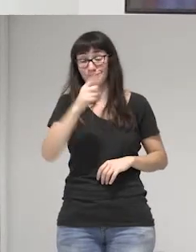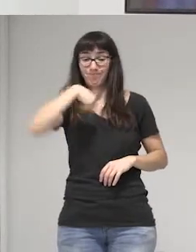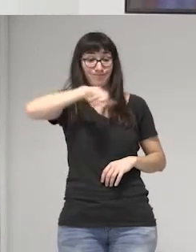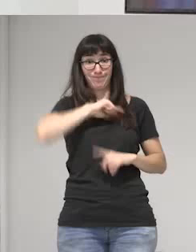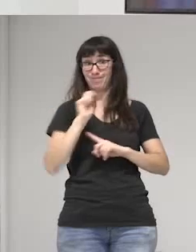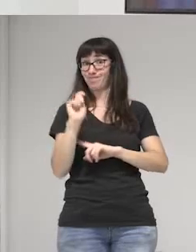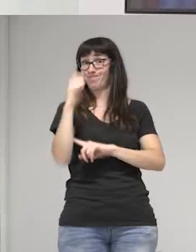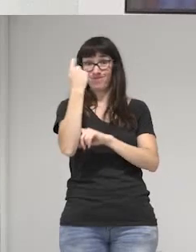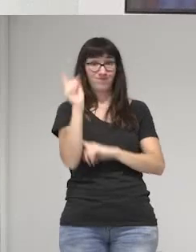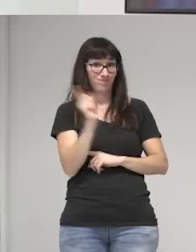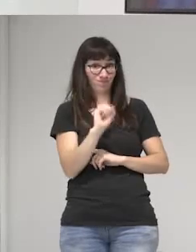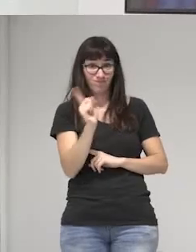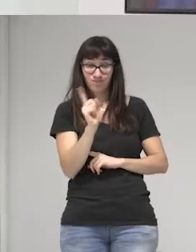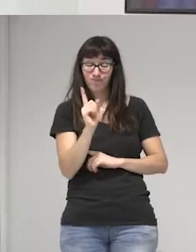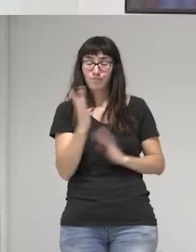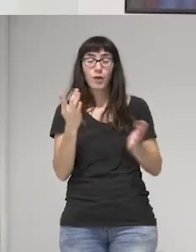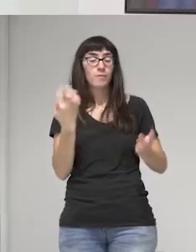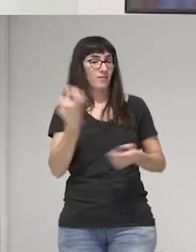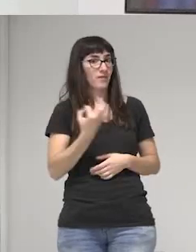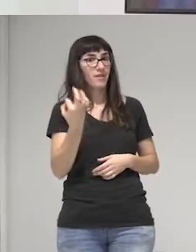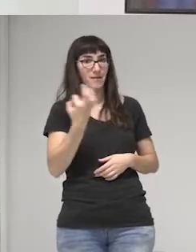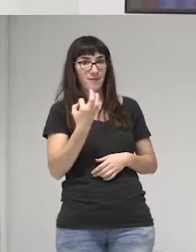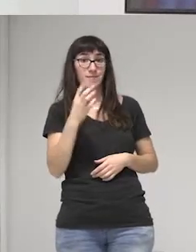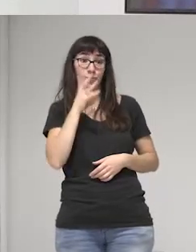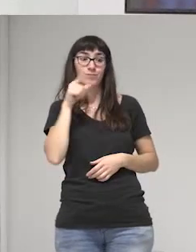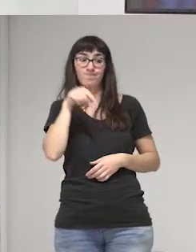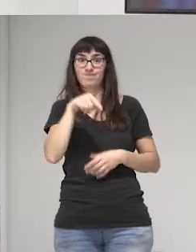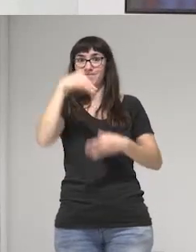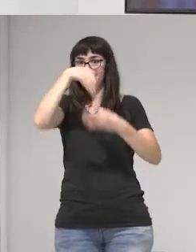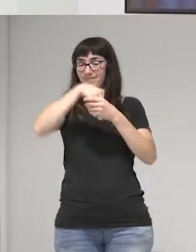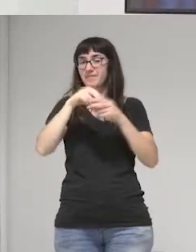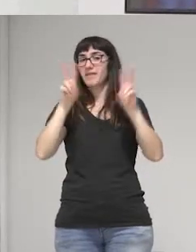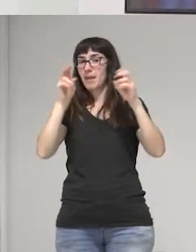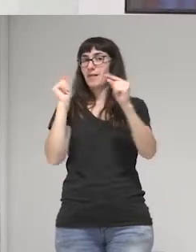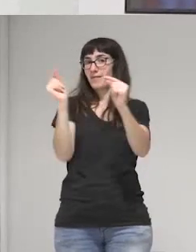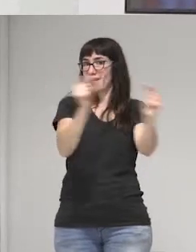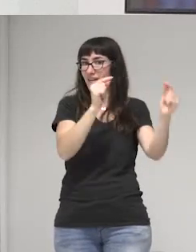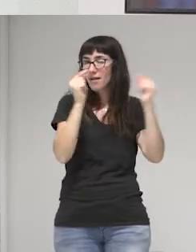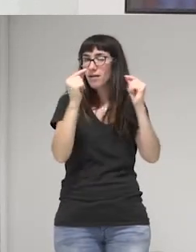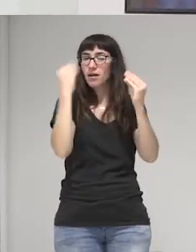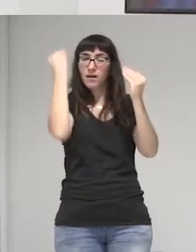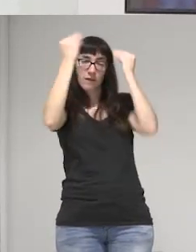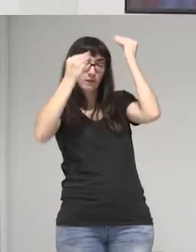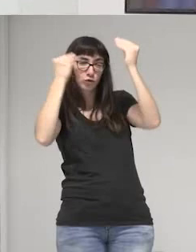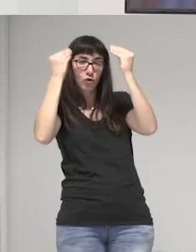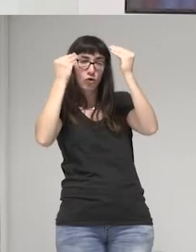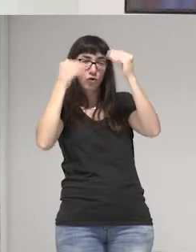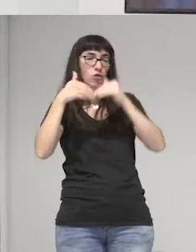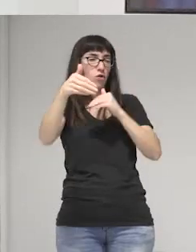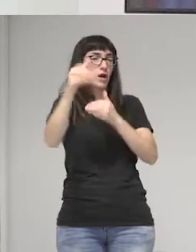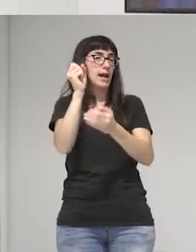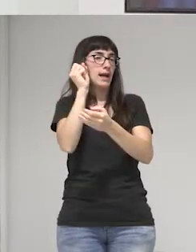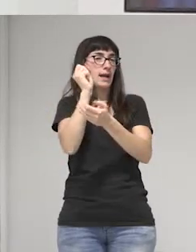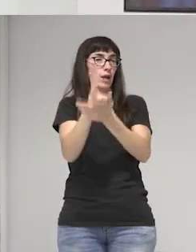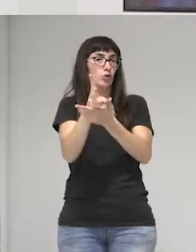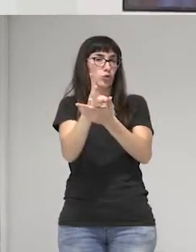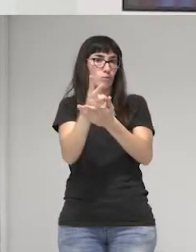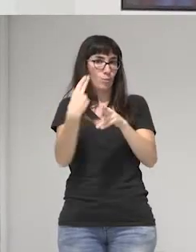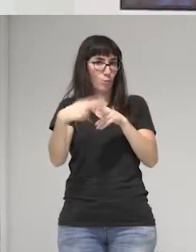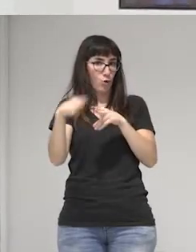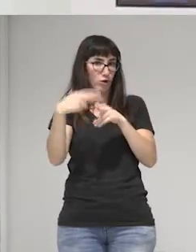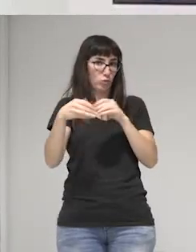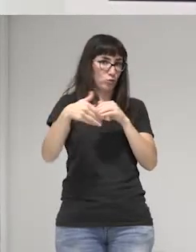pero bueno, es parte de las discusiones, las reflexiones y los retos políticos que tenemos.